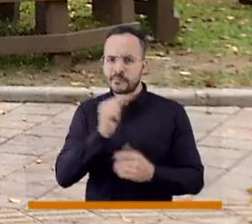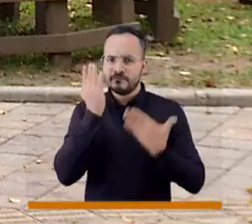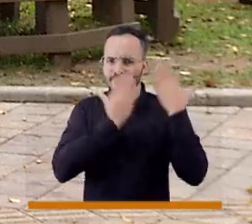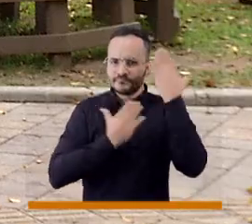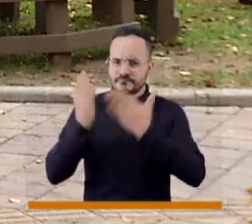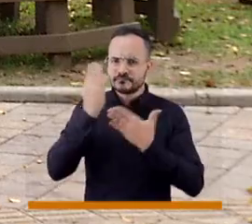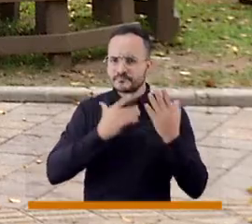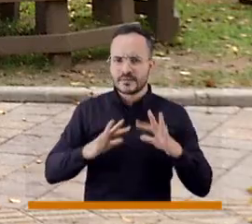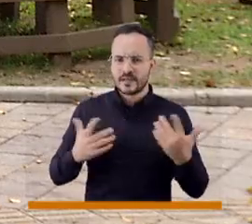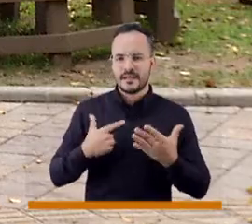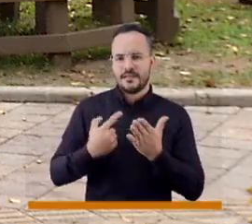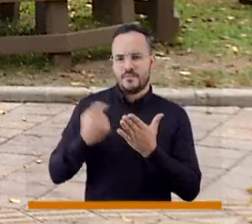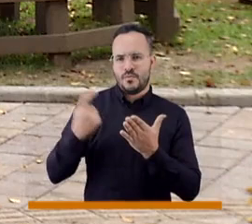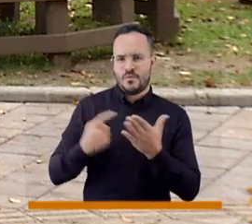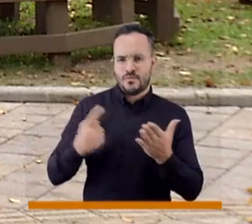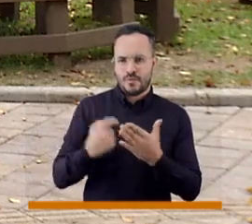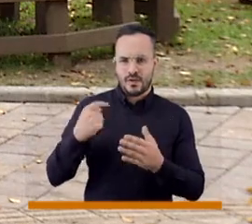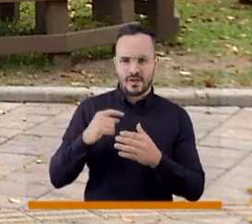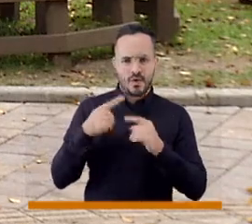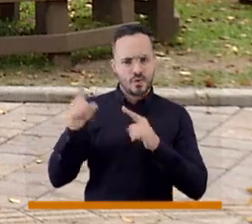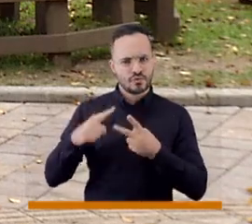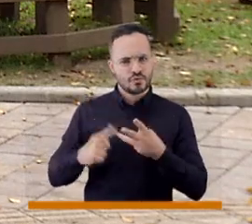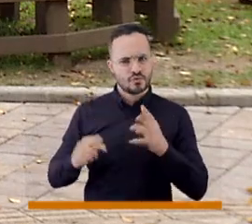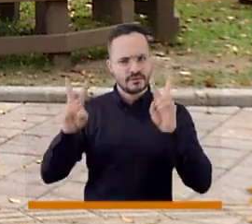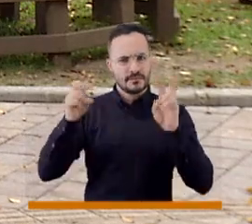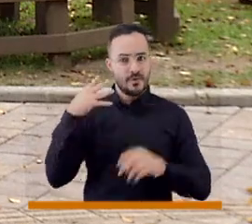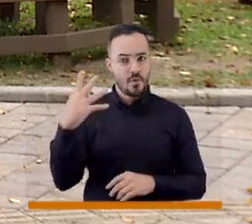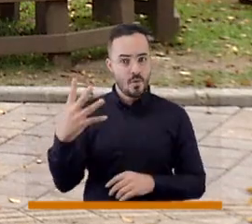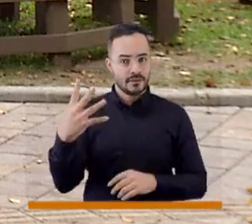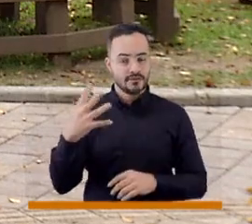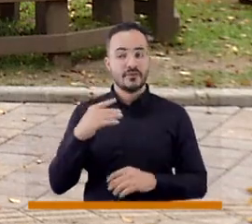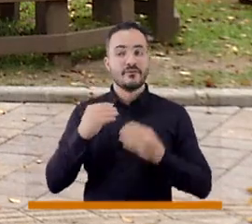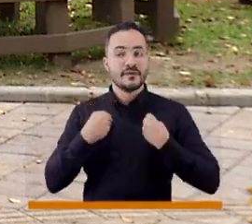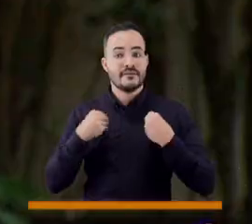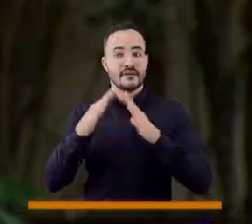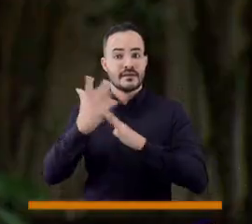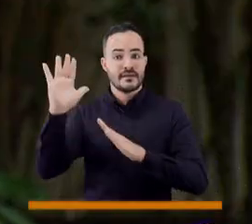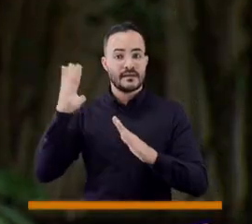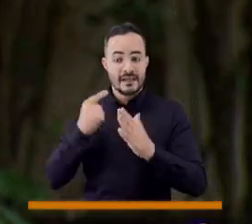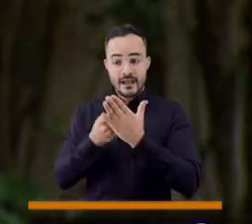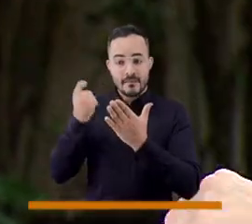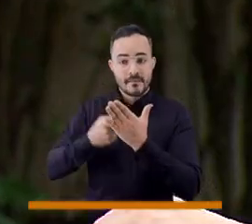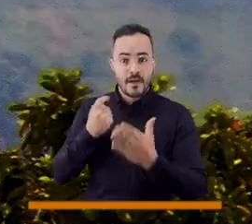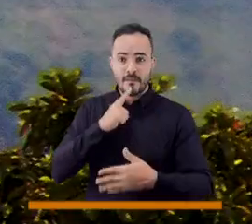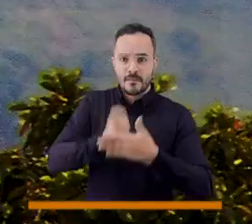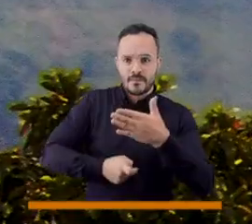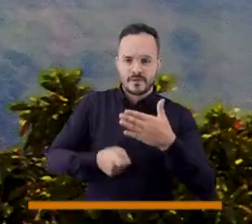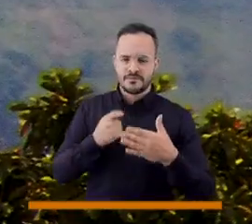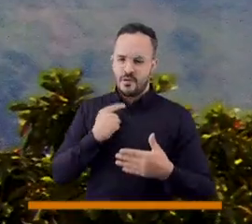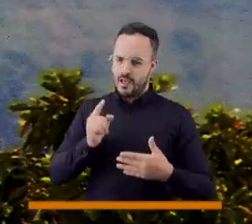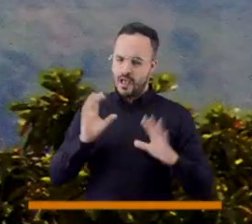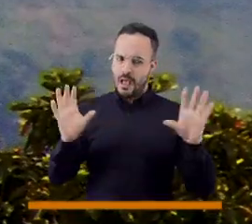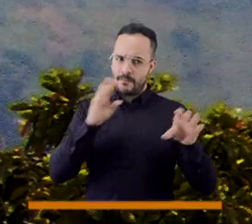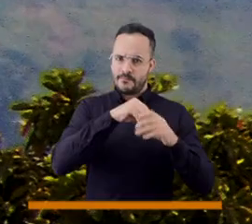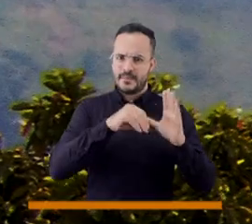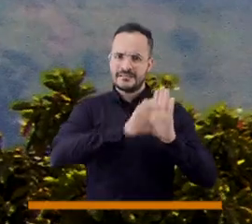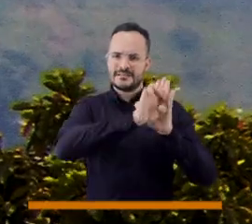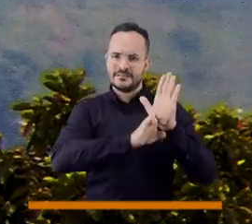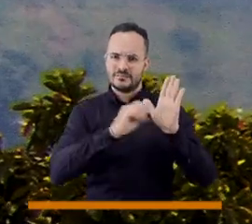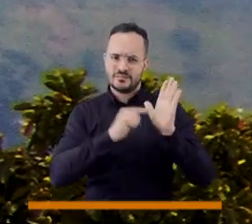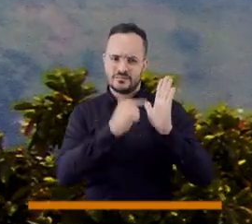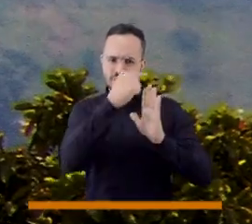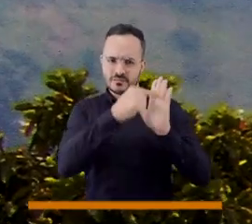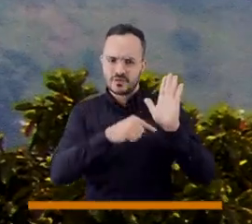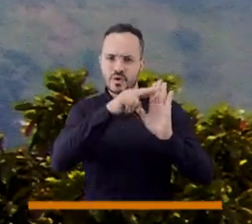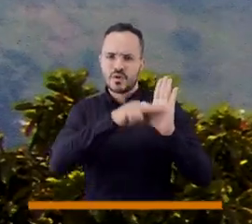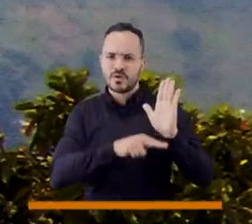decir, concejal, que se está planteando cuatro exenciones para el sector rural de Medellín, las cuales se encuentran en el